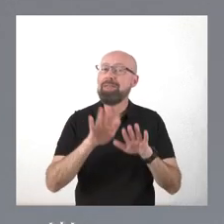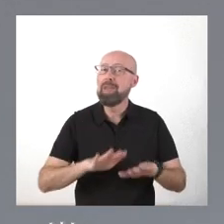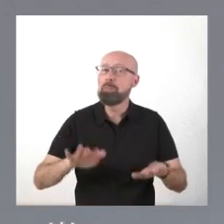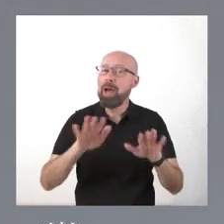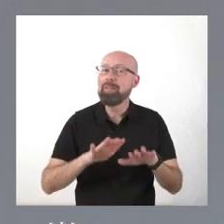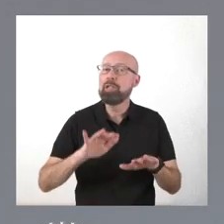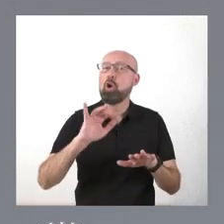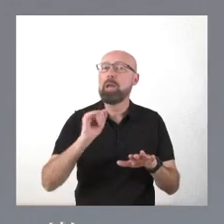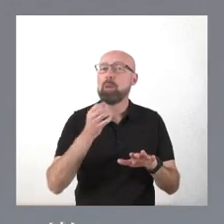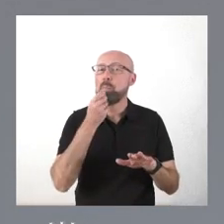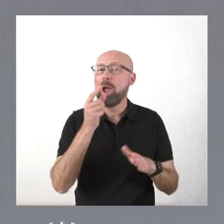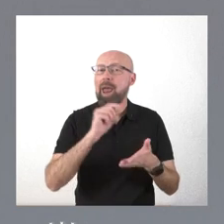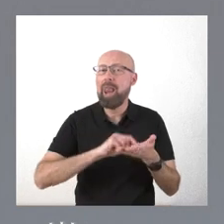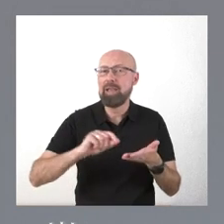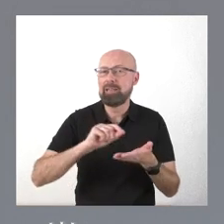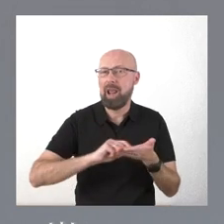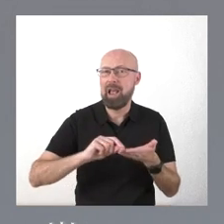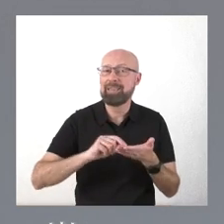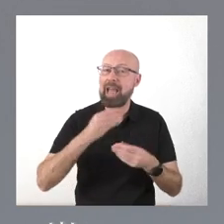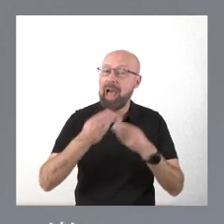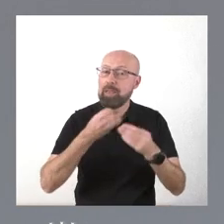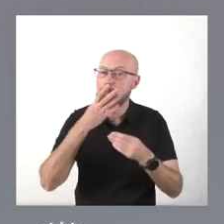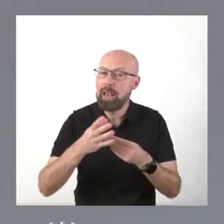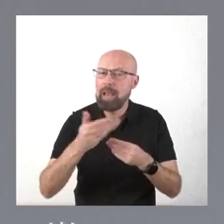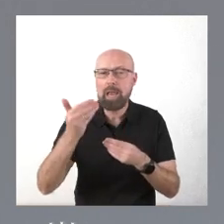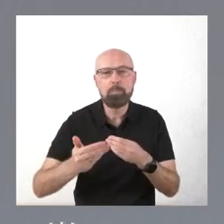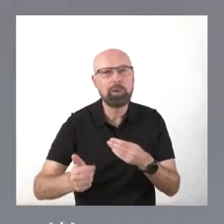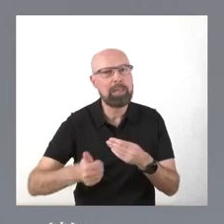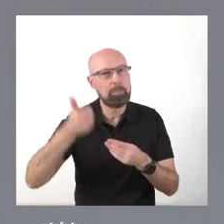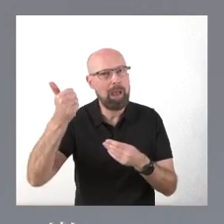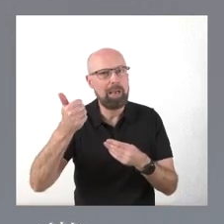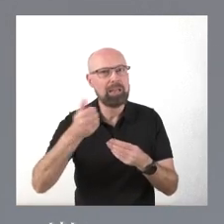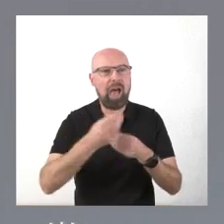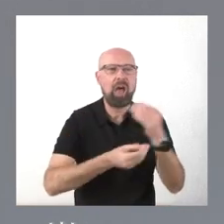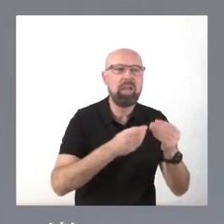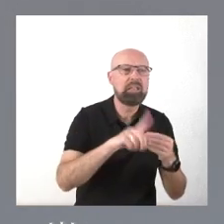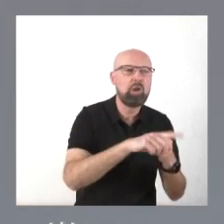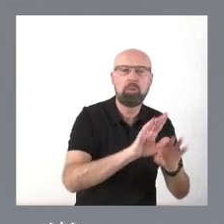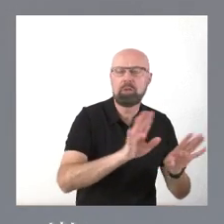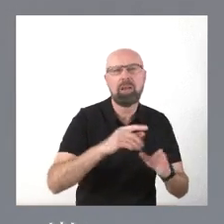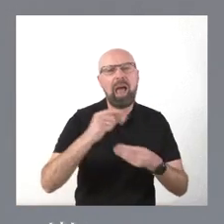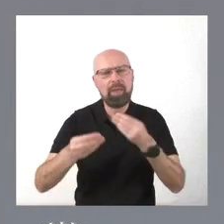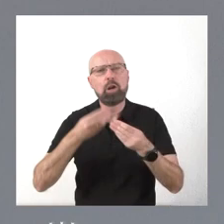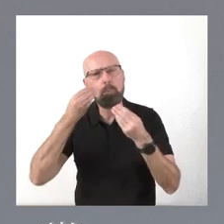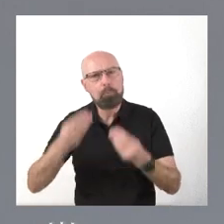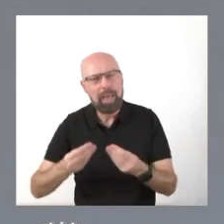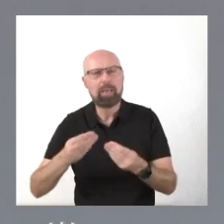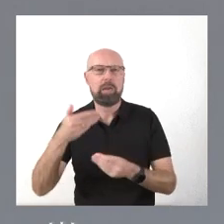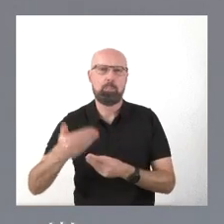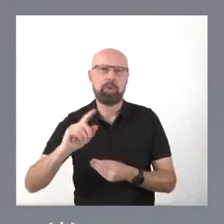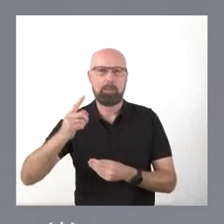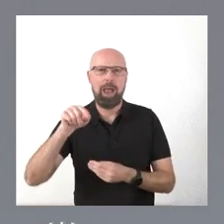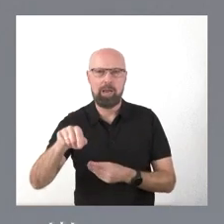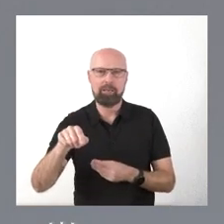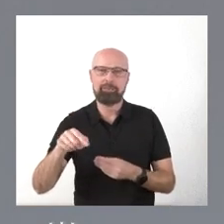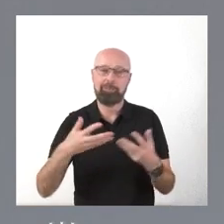que el hacer las cosas bien importa más que el hacerlas. Y hay que hacerlo bien. pero la incuación